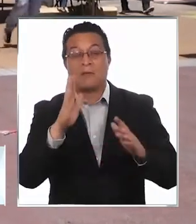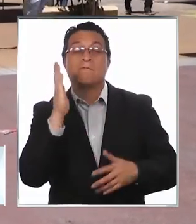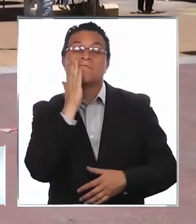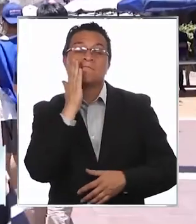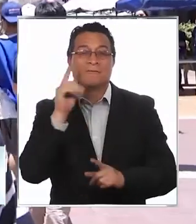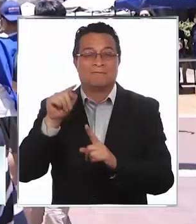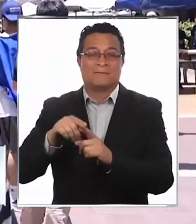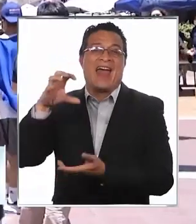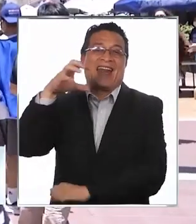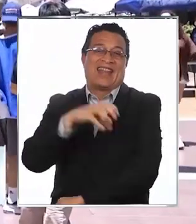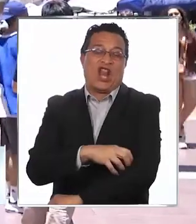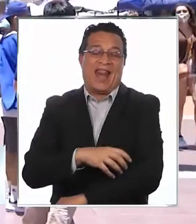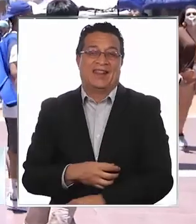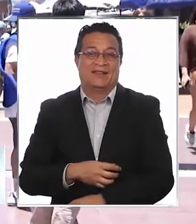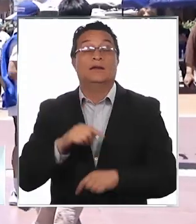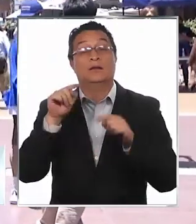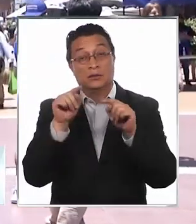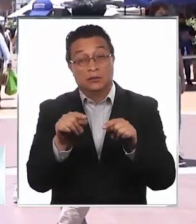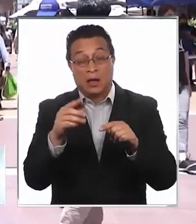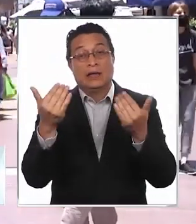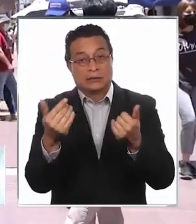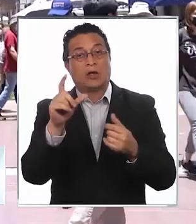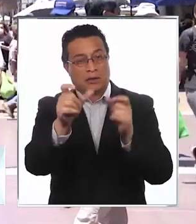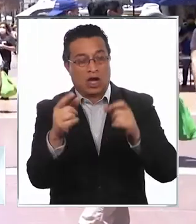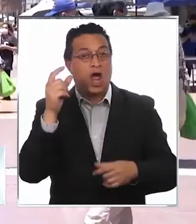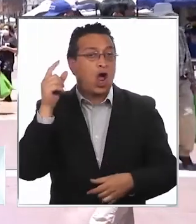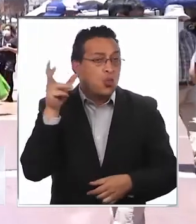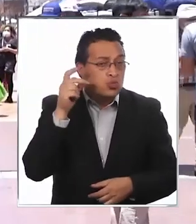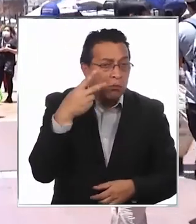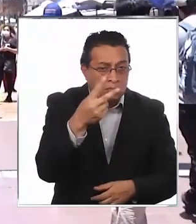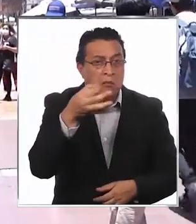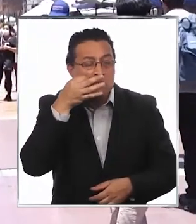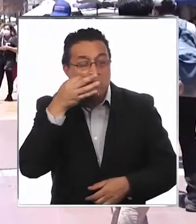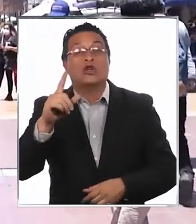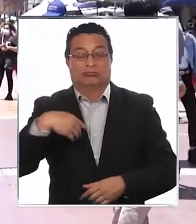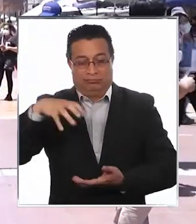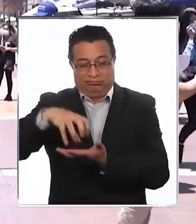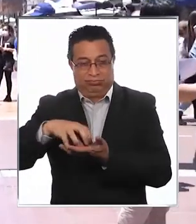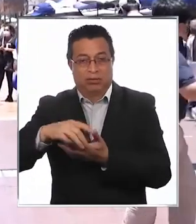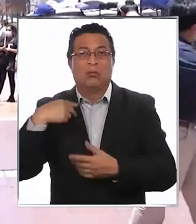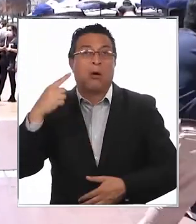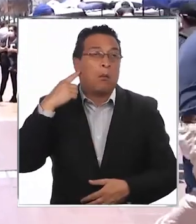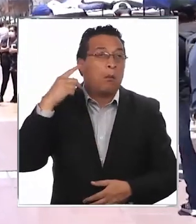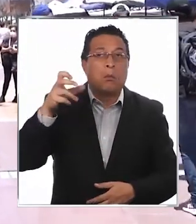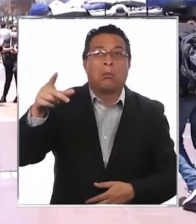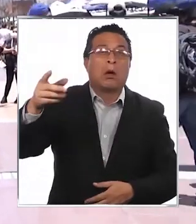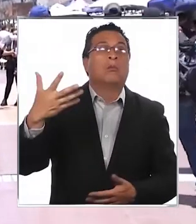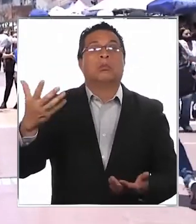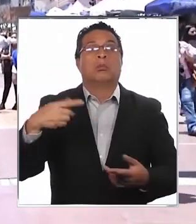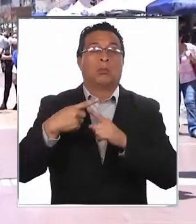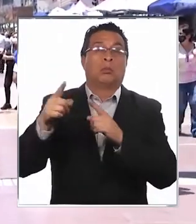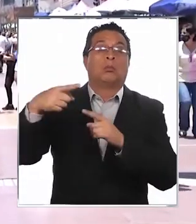lo regional. Y es necesario que la gente escuche realmente noticias de la zona, de la región, antes de estar escuchando las